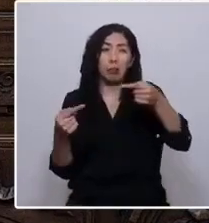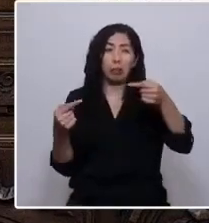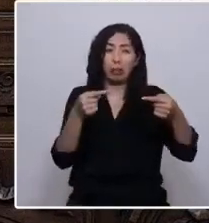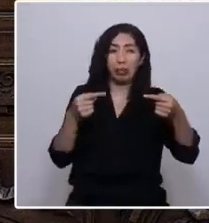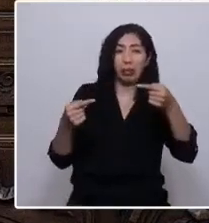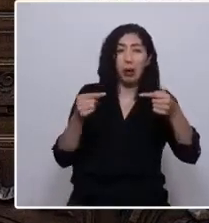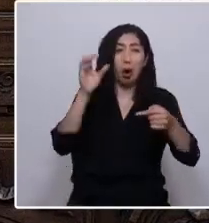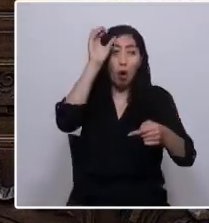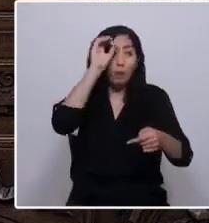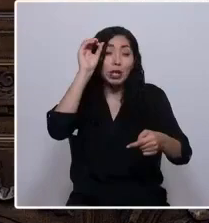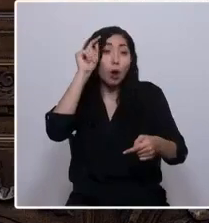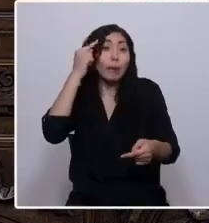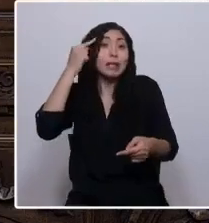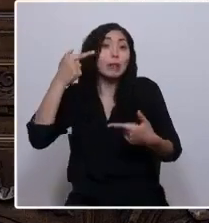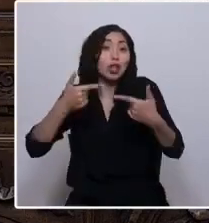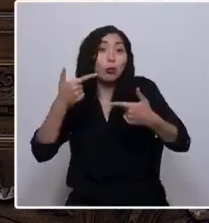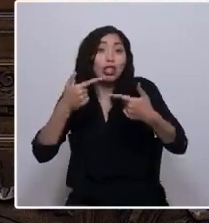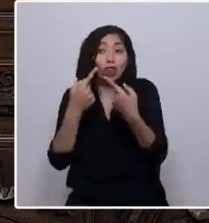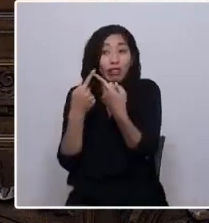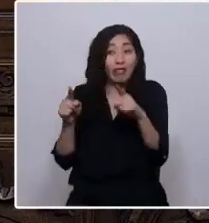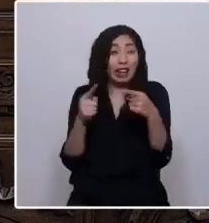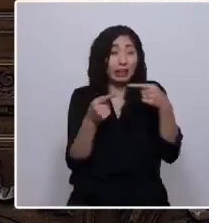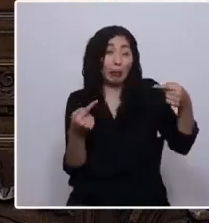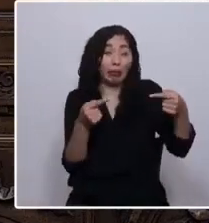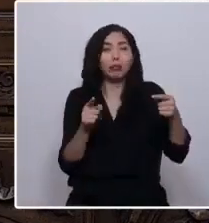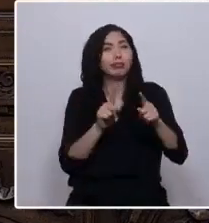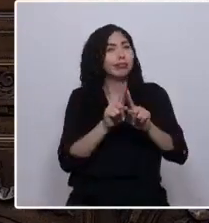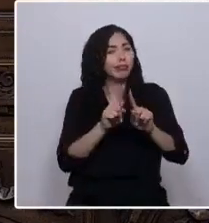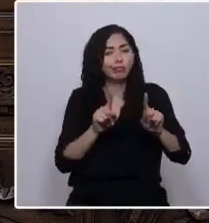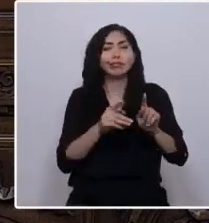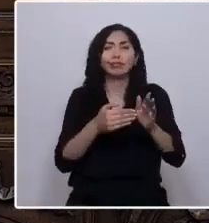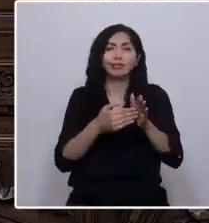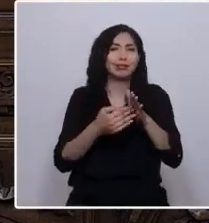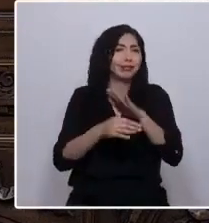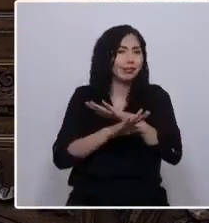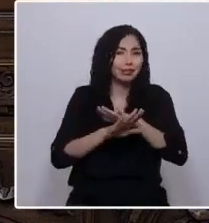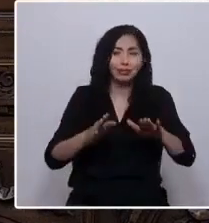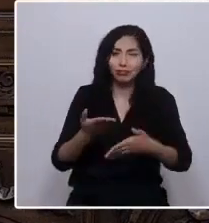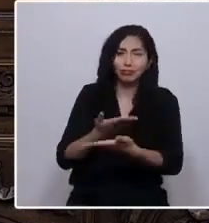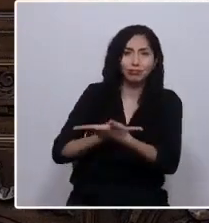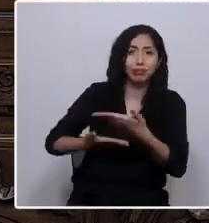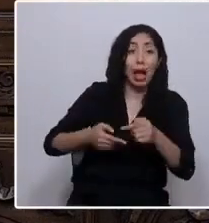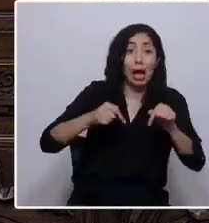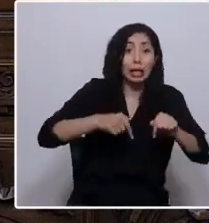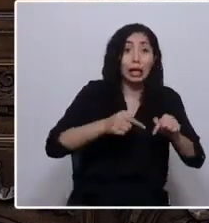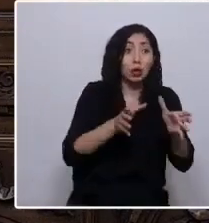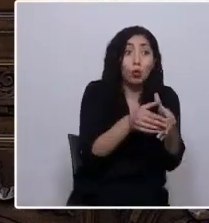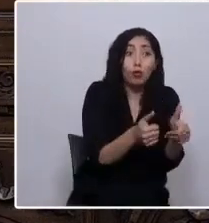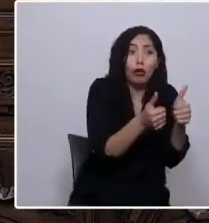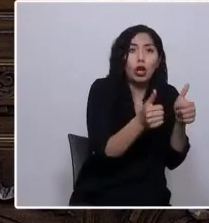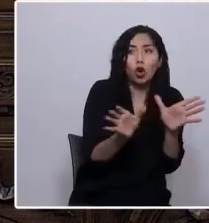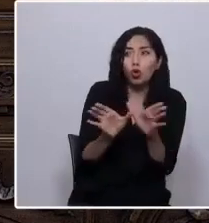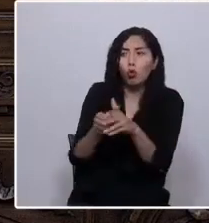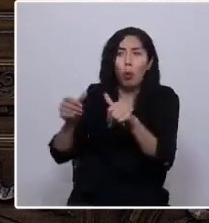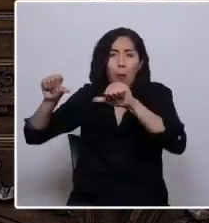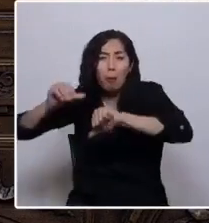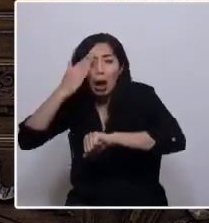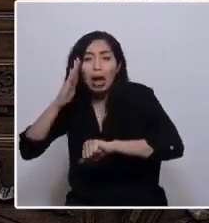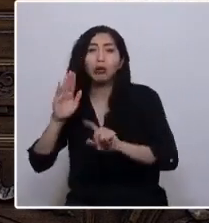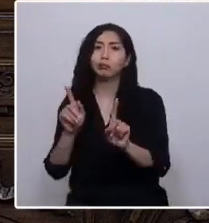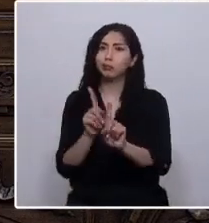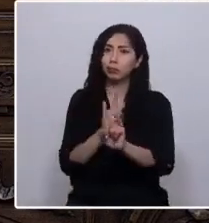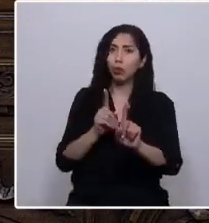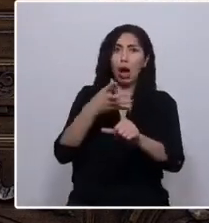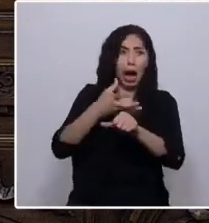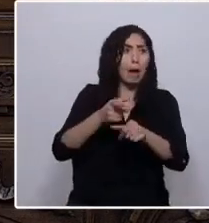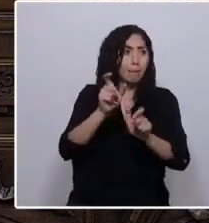pensamiento político que tenemos. Acá no hay buenos ni malos. Acá hay personas que queremos una